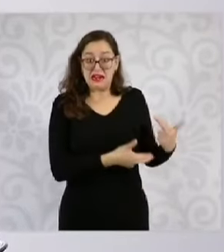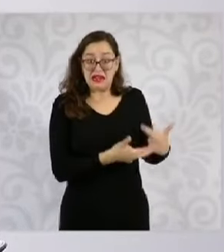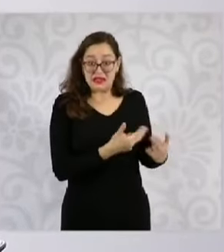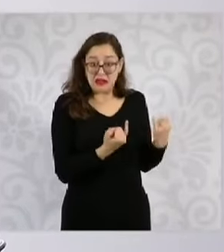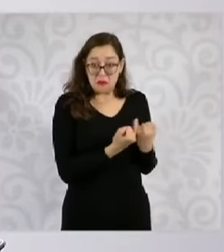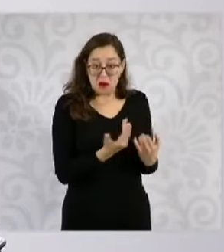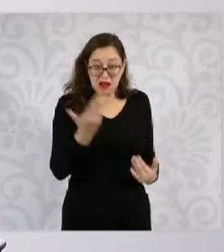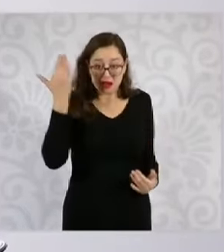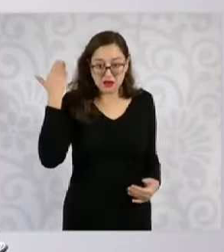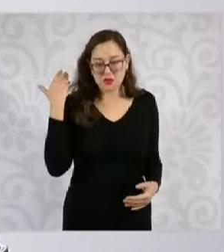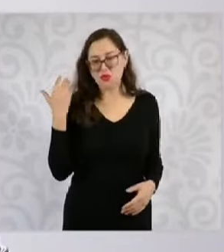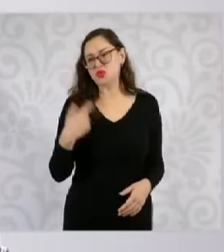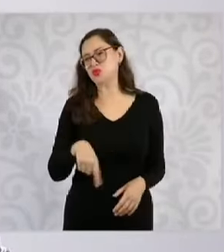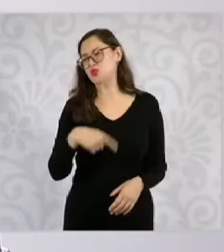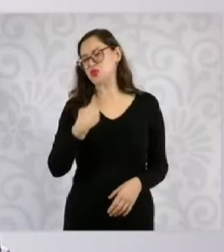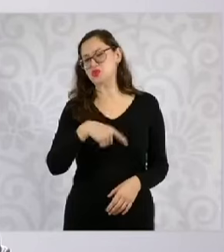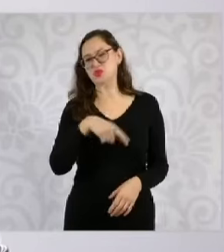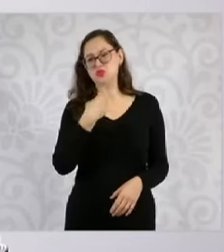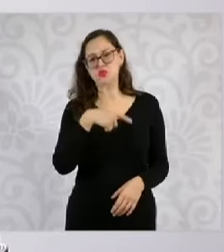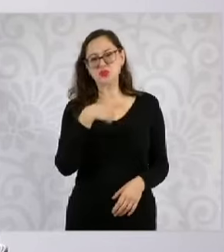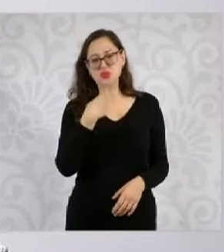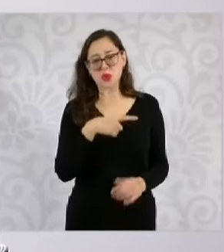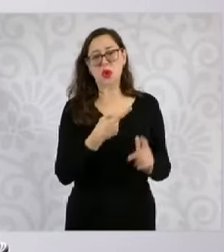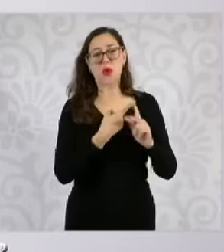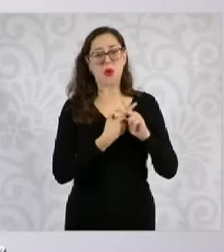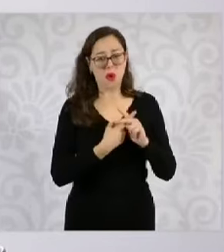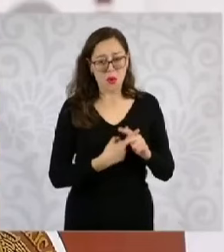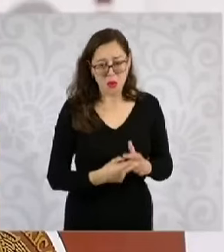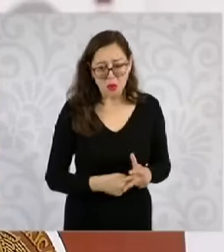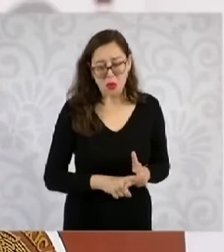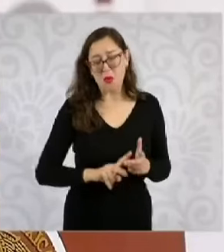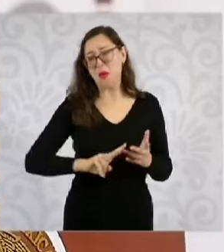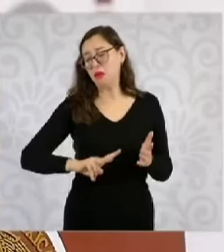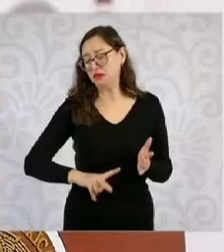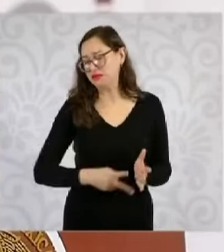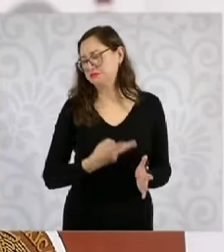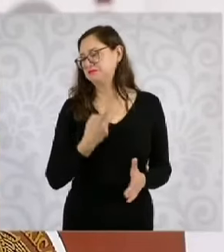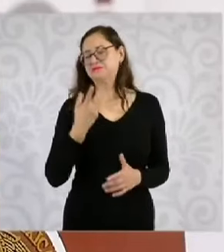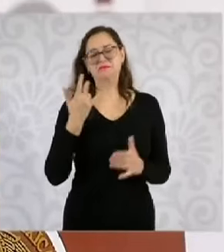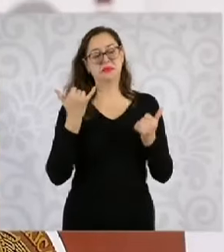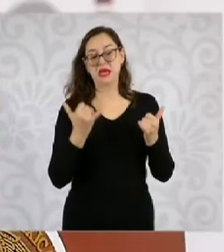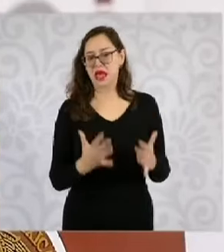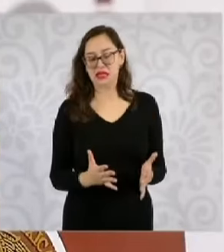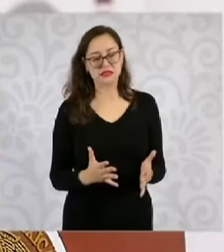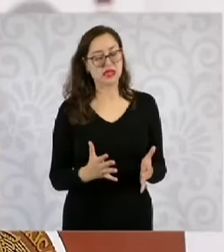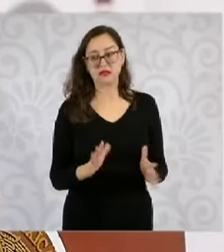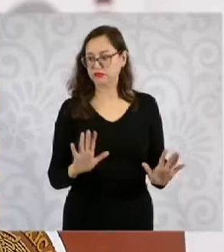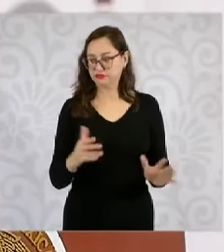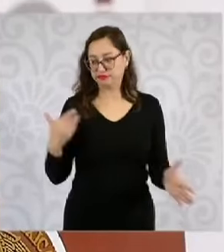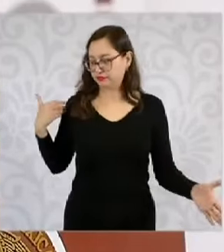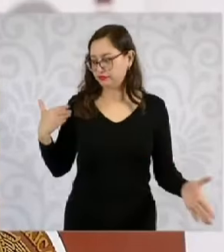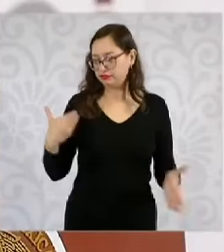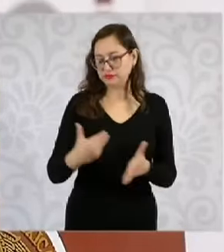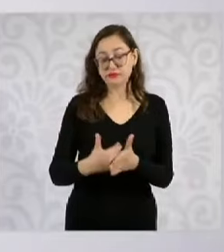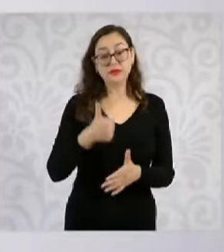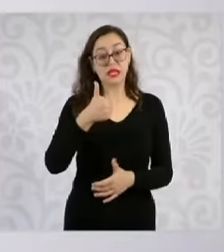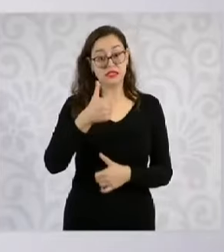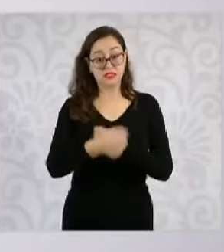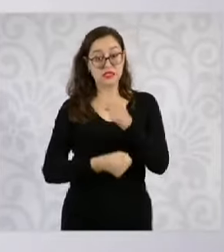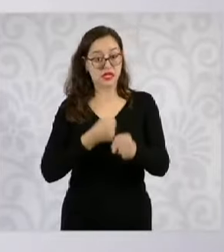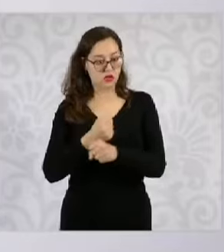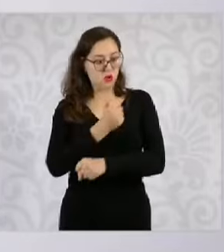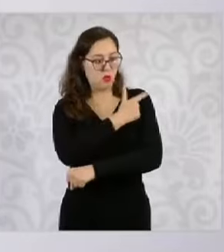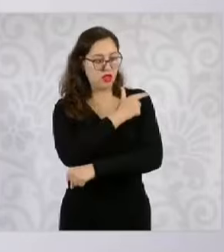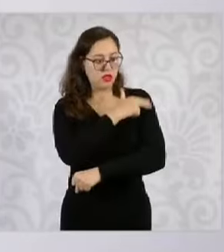otro cuerpo de seguridad y nuevamente volveríamos a empezar de cero. La Guardia Nacional en este sexenio, en la administración anterior, avanzó